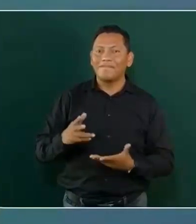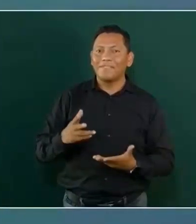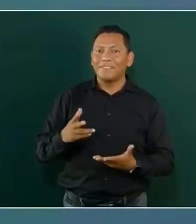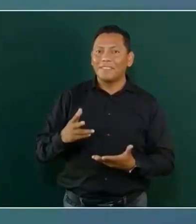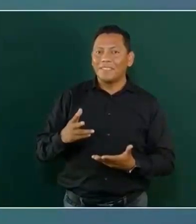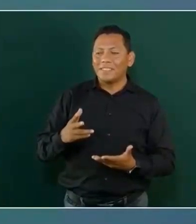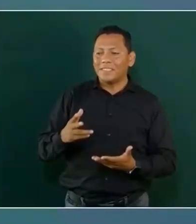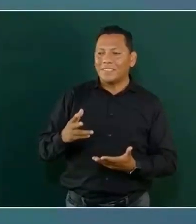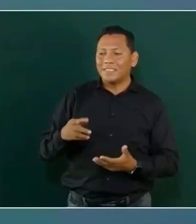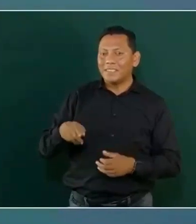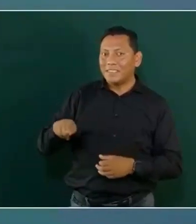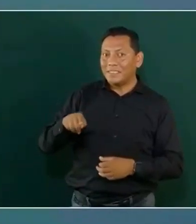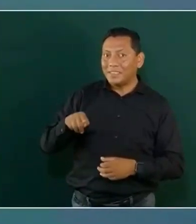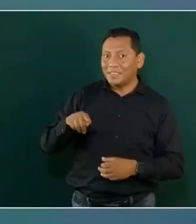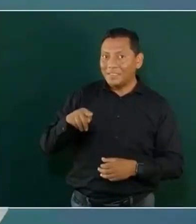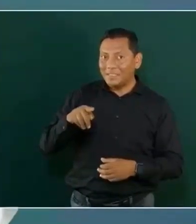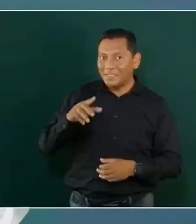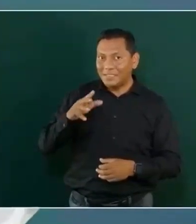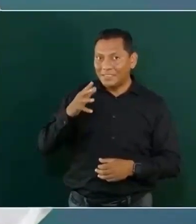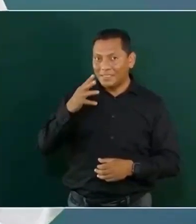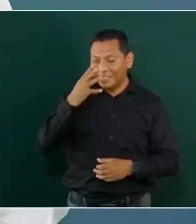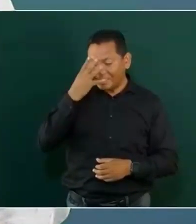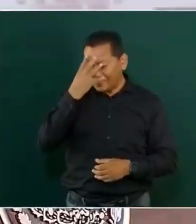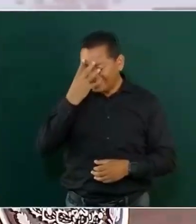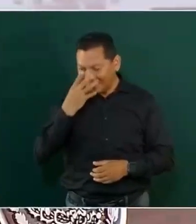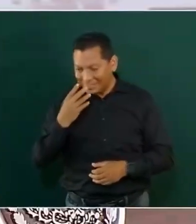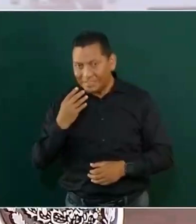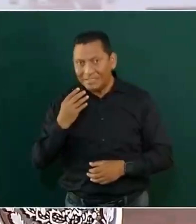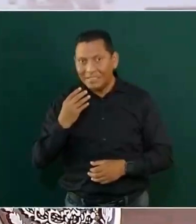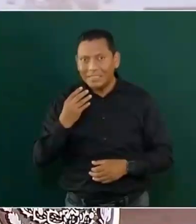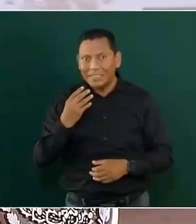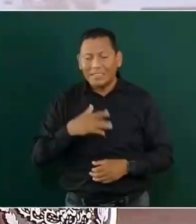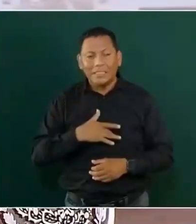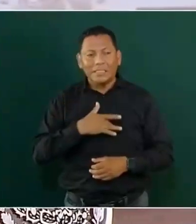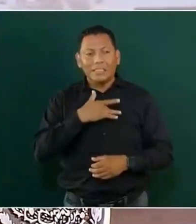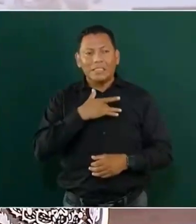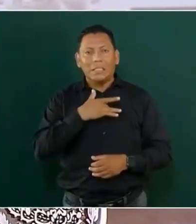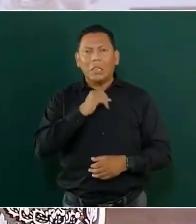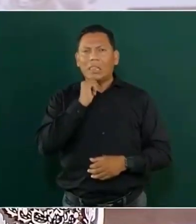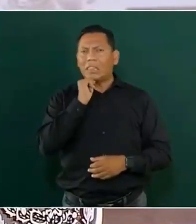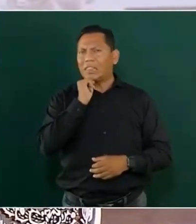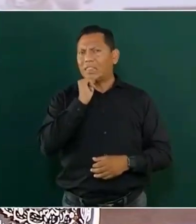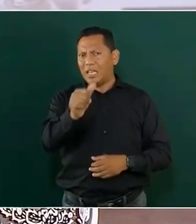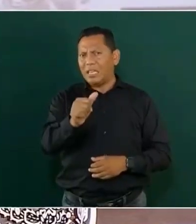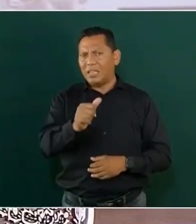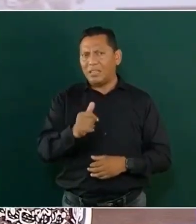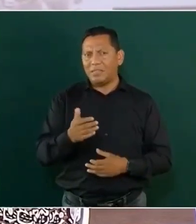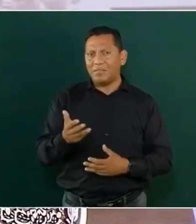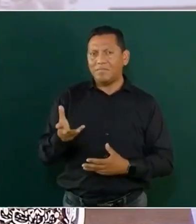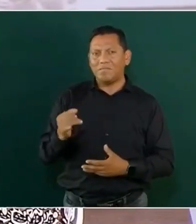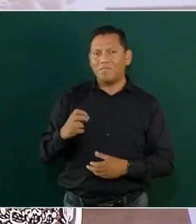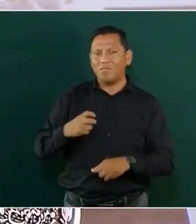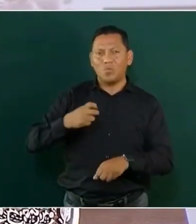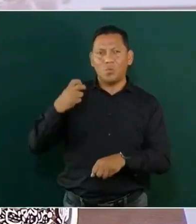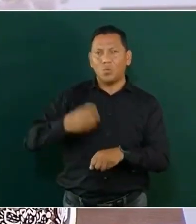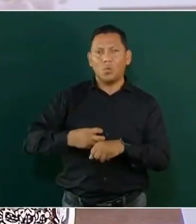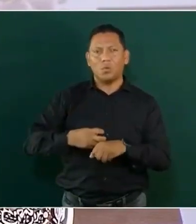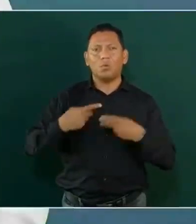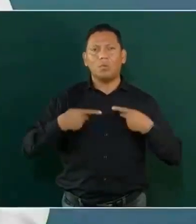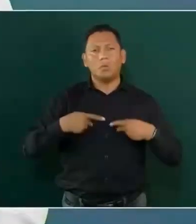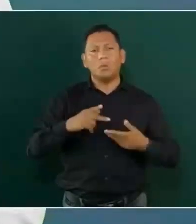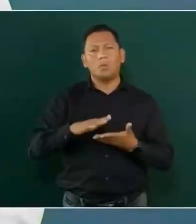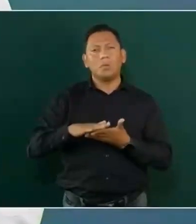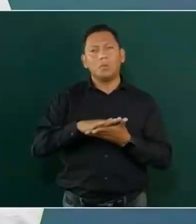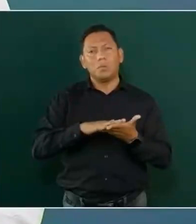de consideración con la gente humilde,